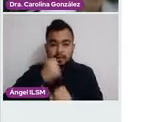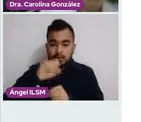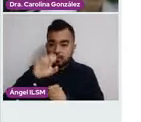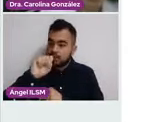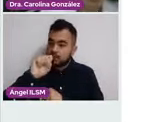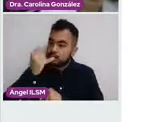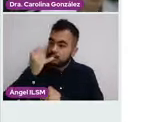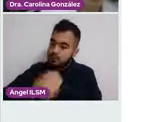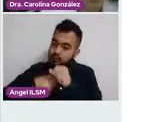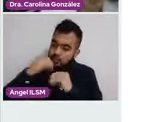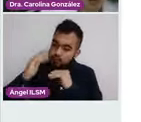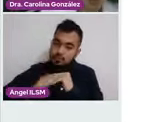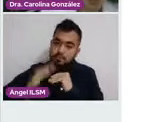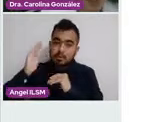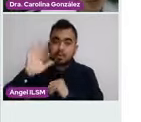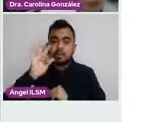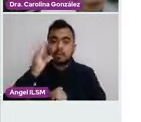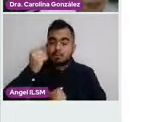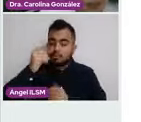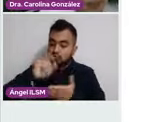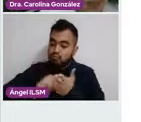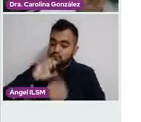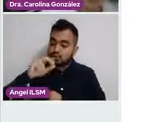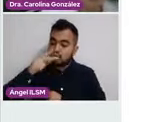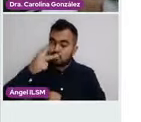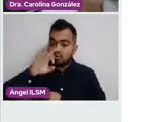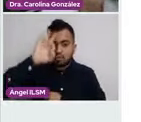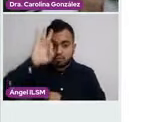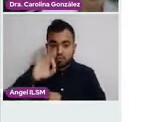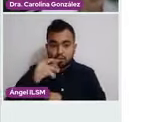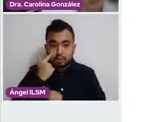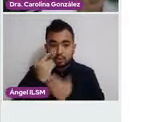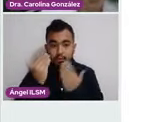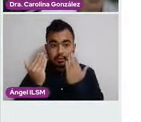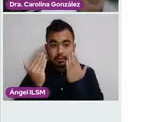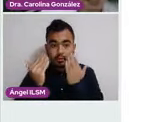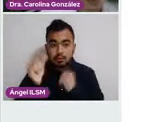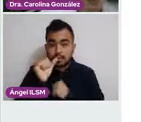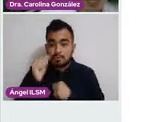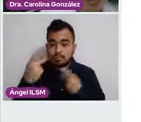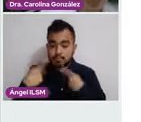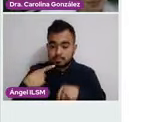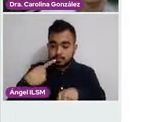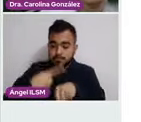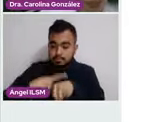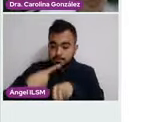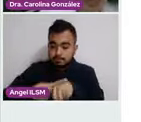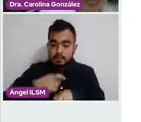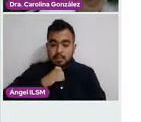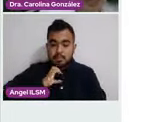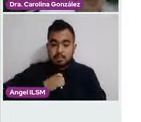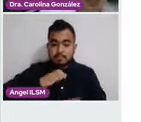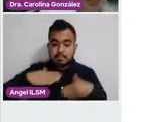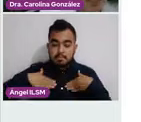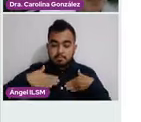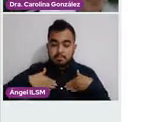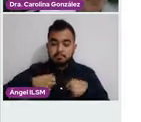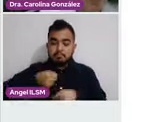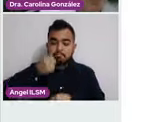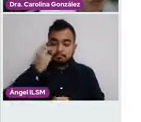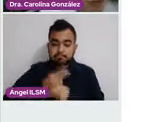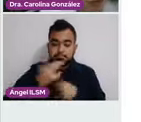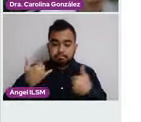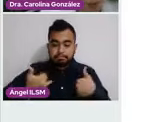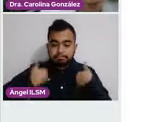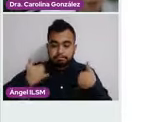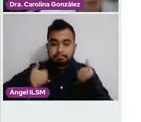49.08 por ciento, comparado con pacientes a las que se les diagnostica. Cáncer de mama a edad temprana. La tasa de mortalidad va a ser